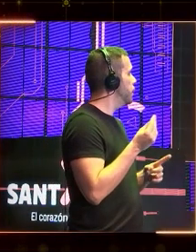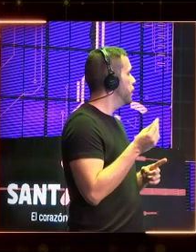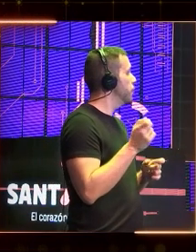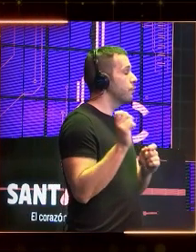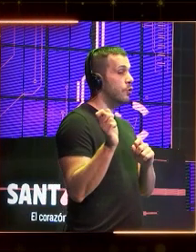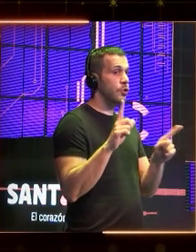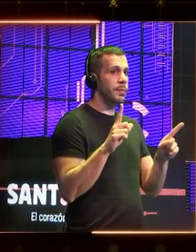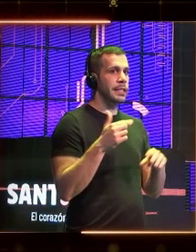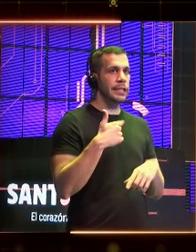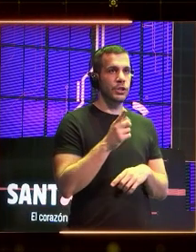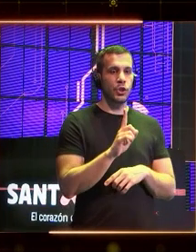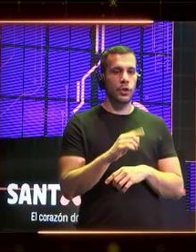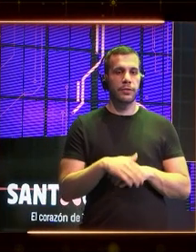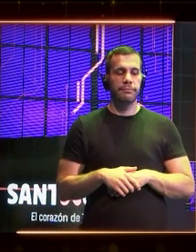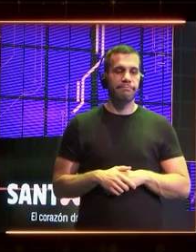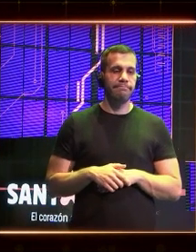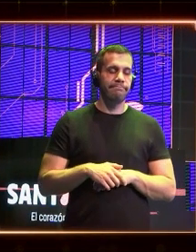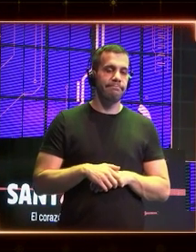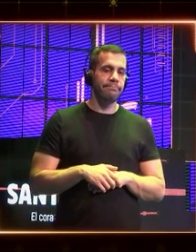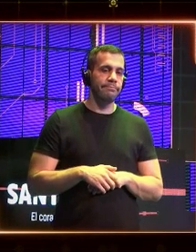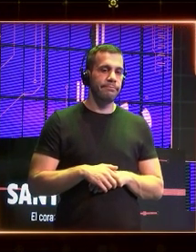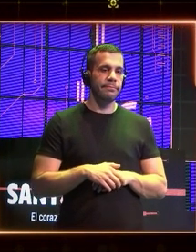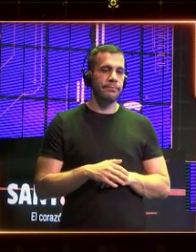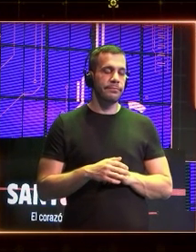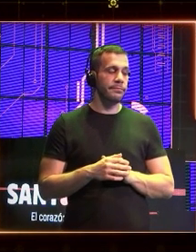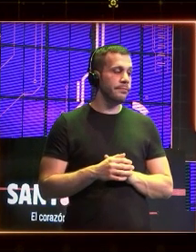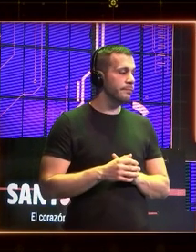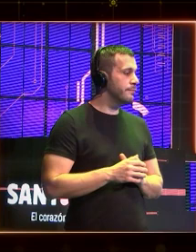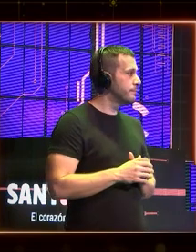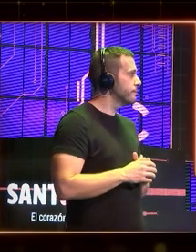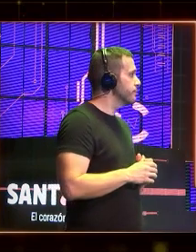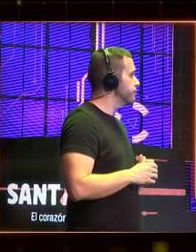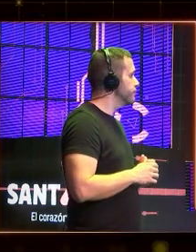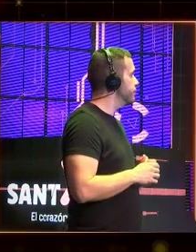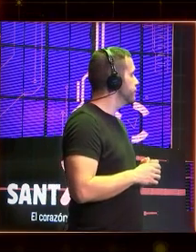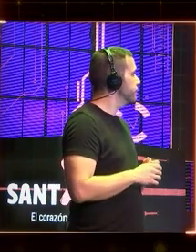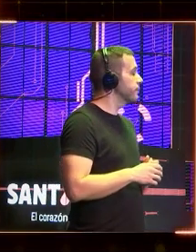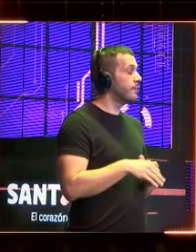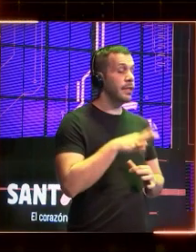¿No? ¿Ha vuelto a pasar? Sí, ahora no se proyecta.